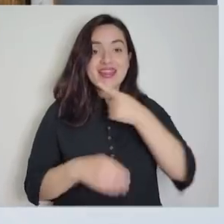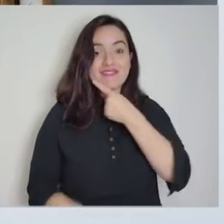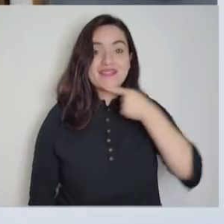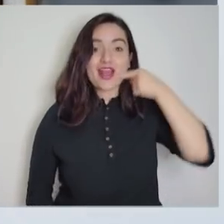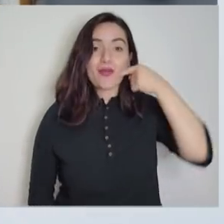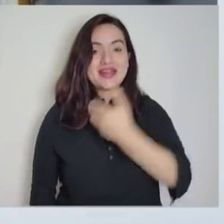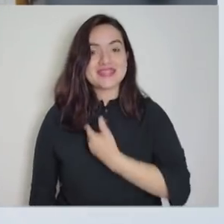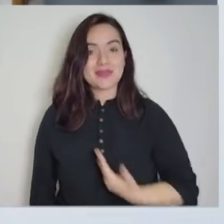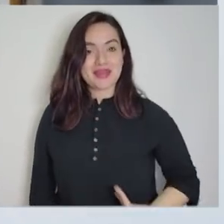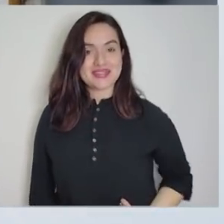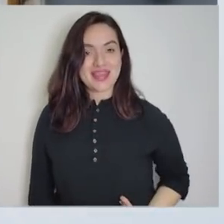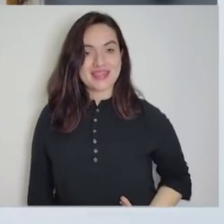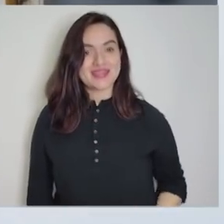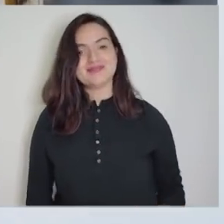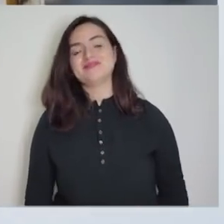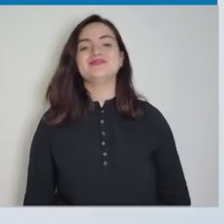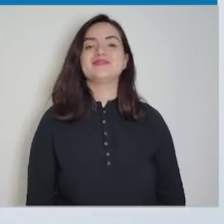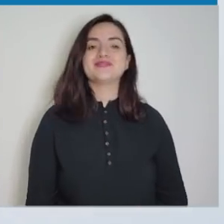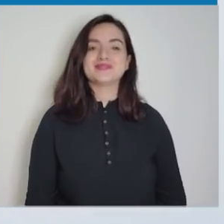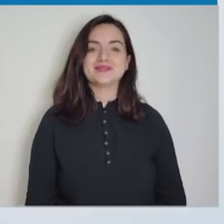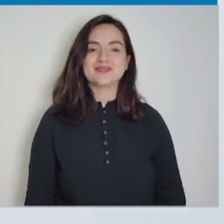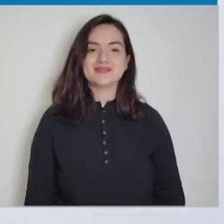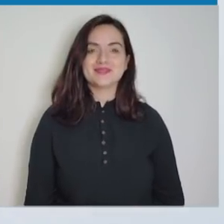inteligente, vota Franco Parisi presidente.